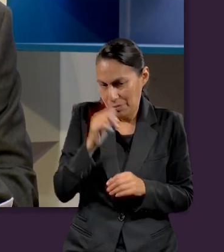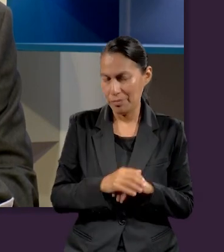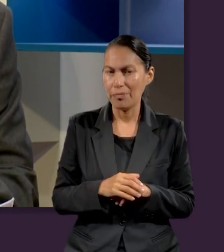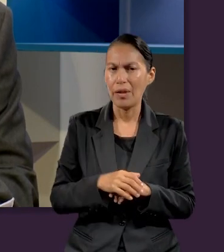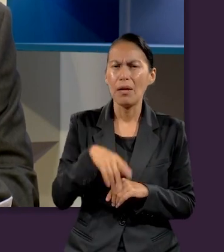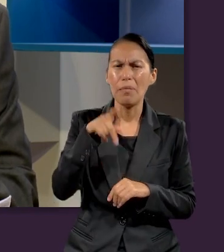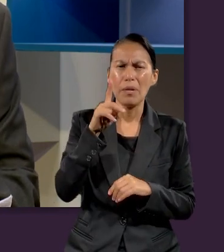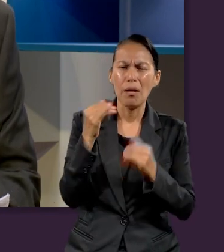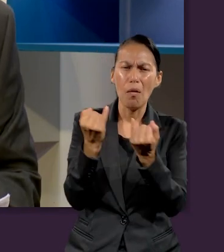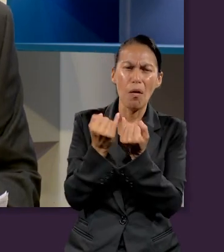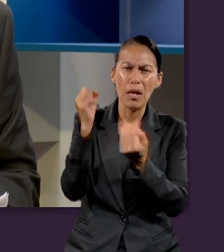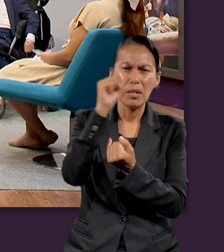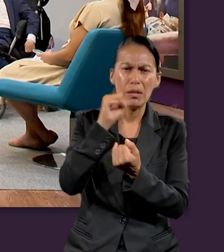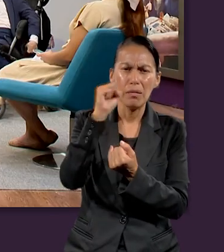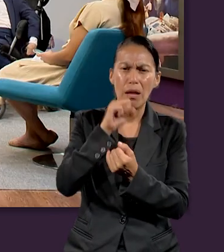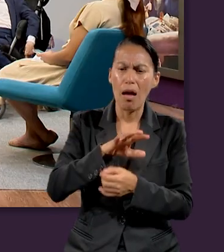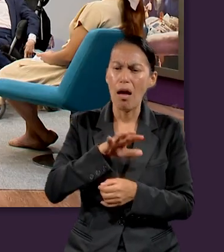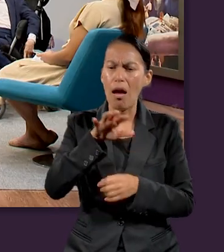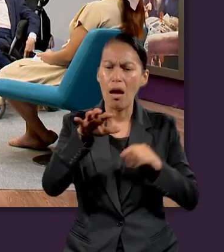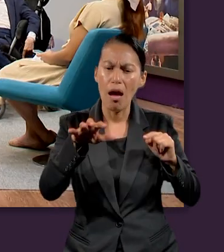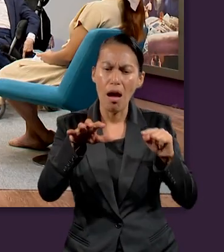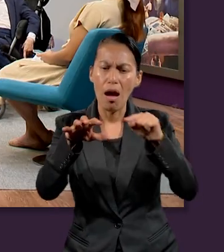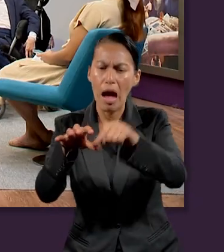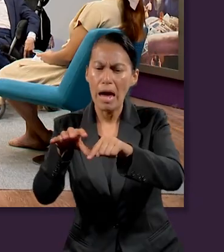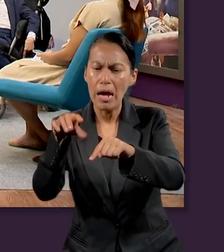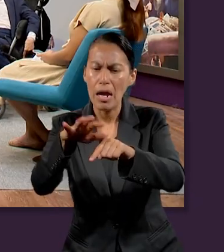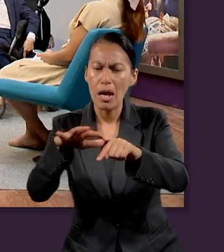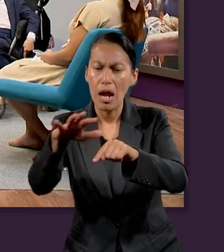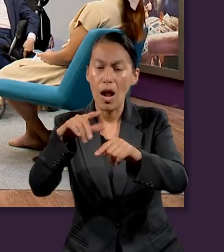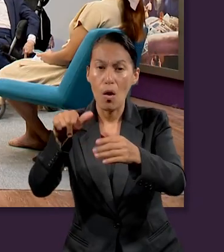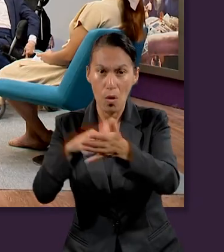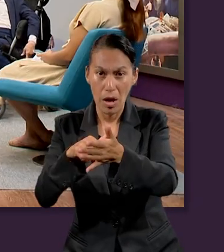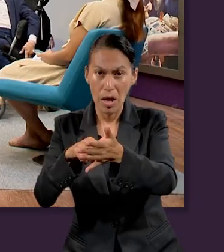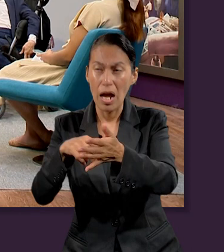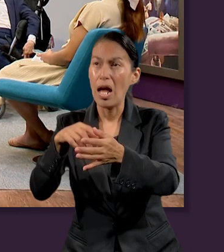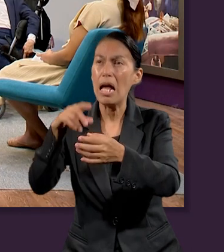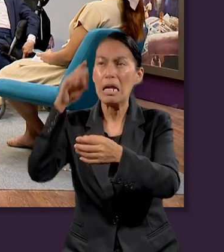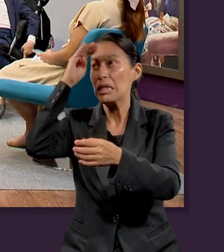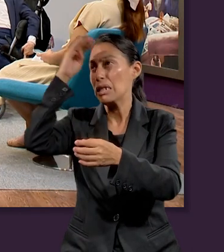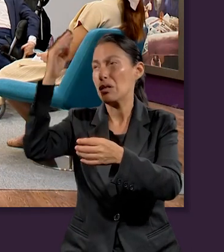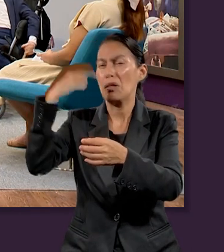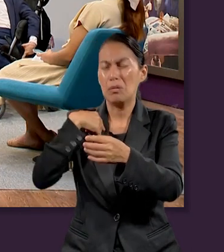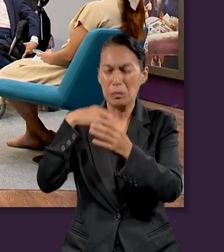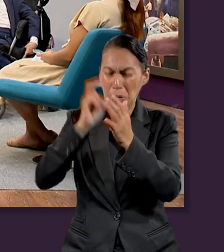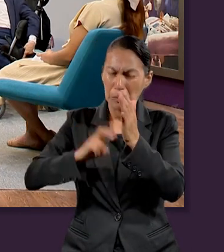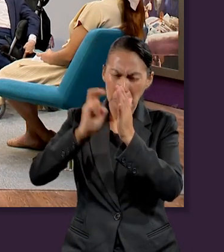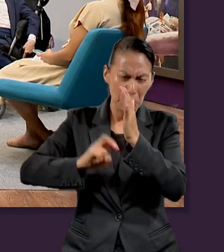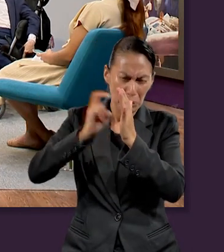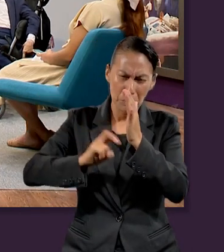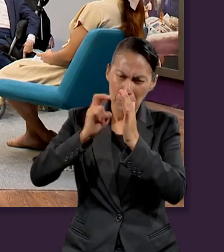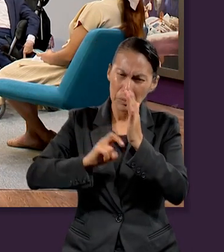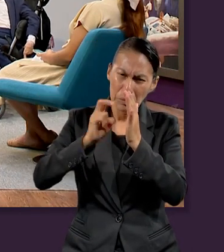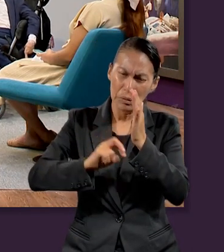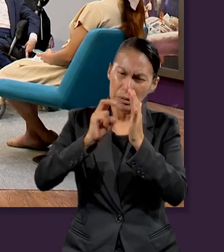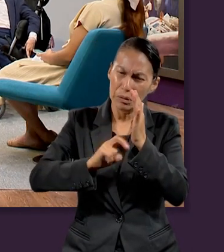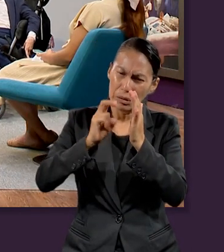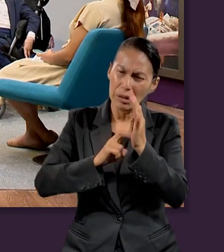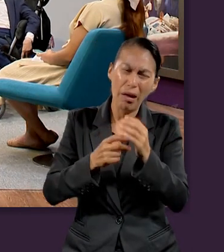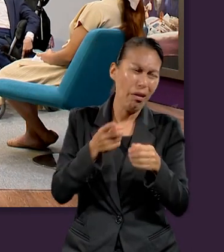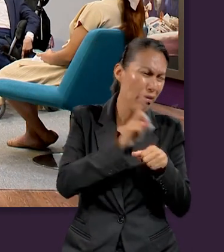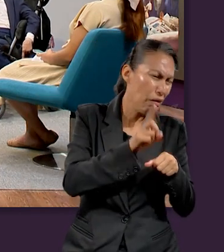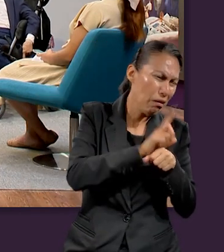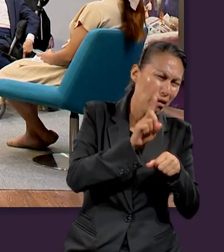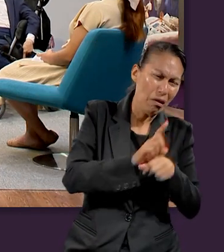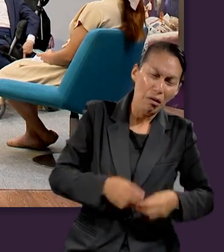sábado es entrar a Los Pits, donde el Señor repara algunas cosas de nuestra vida, de nuestro